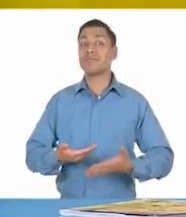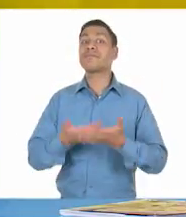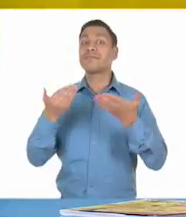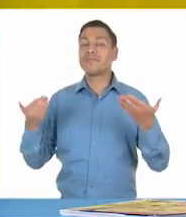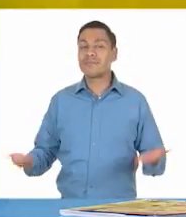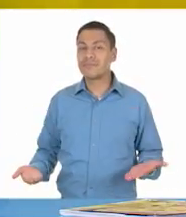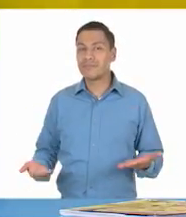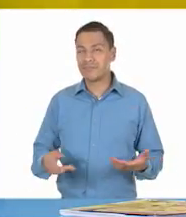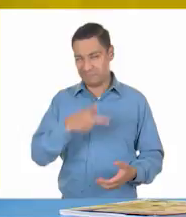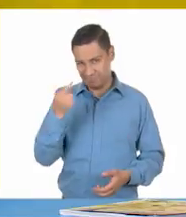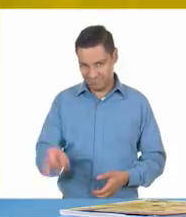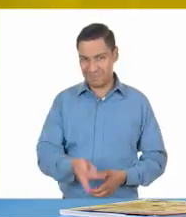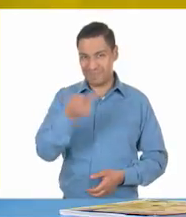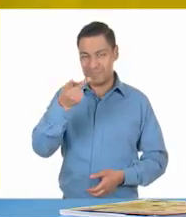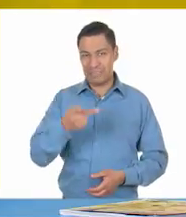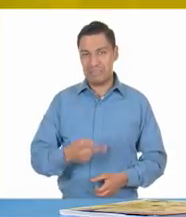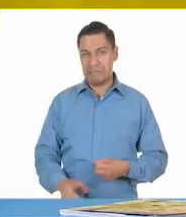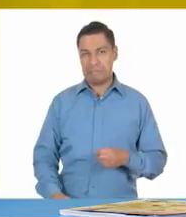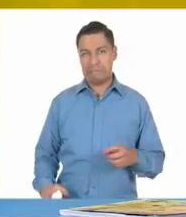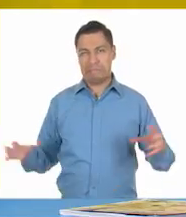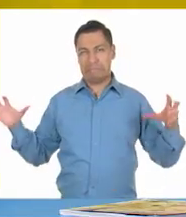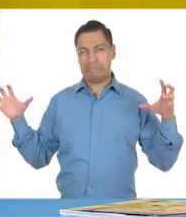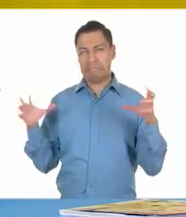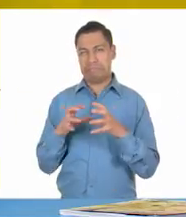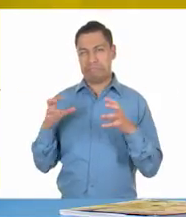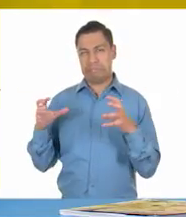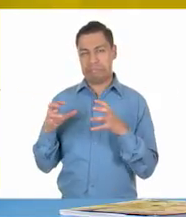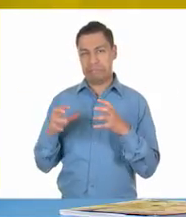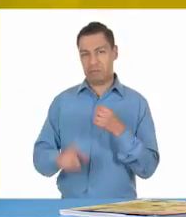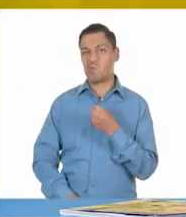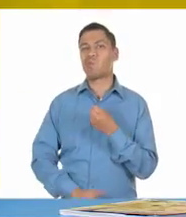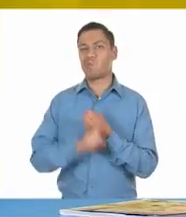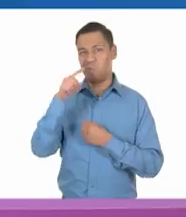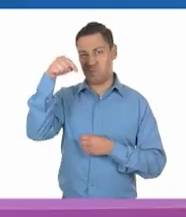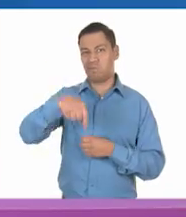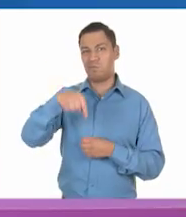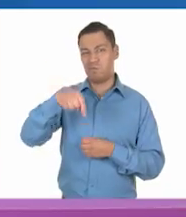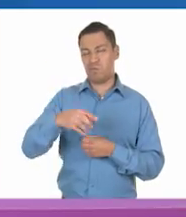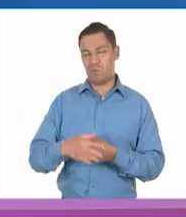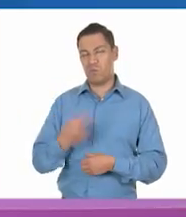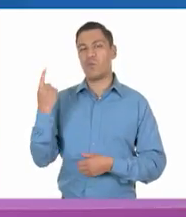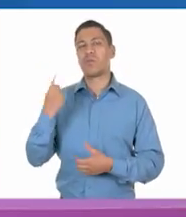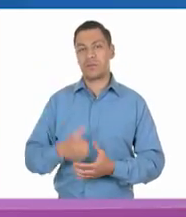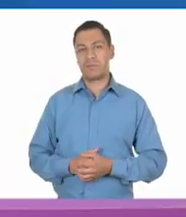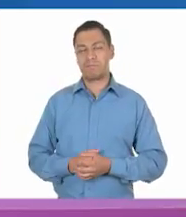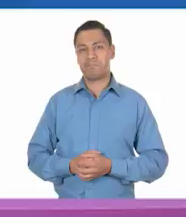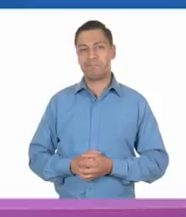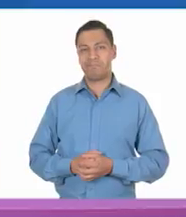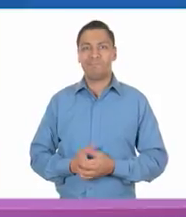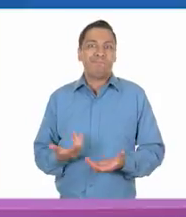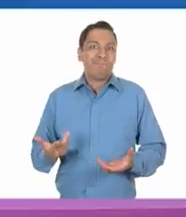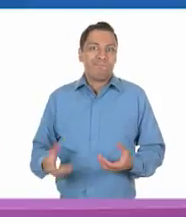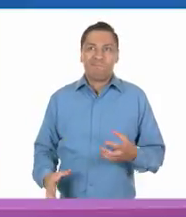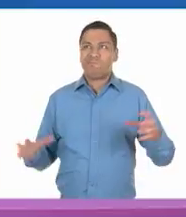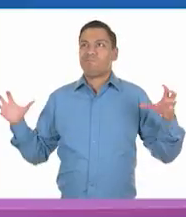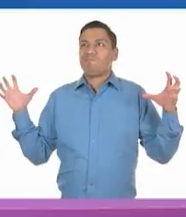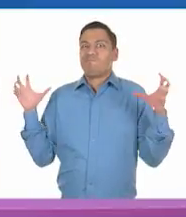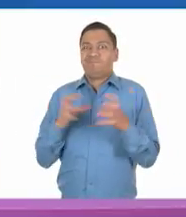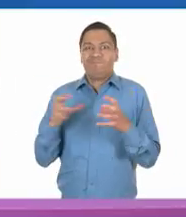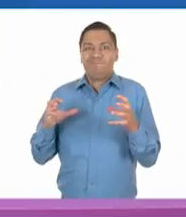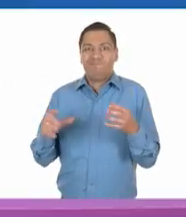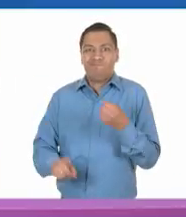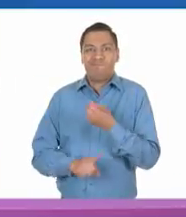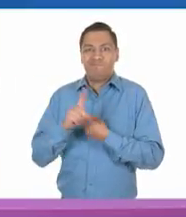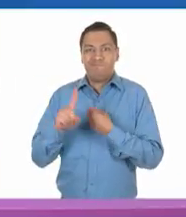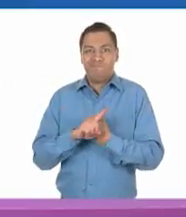¿por qué creen que este tipo de conflictos son un desafío para la humanidad? Ah, porque son conflictos que nos corresponde